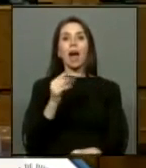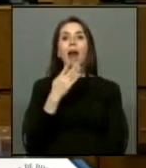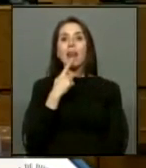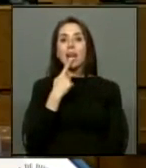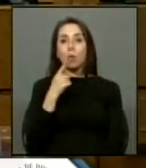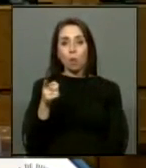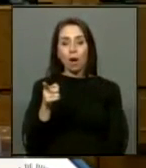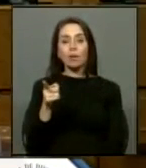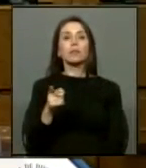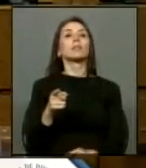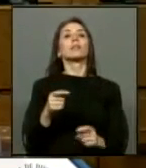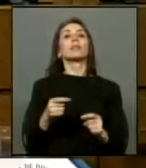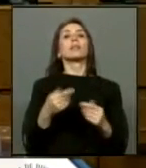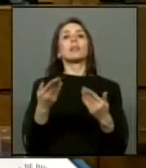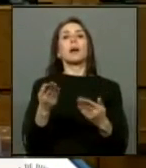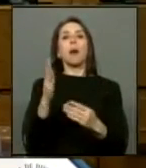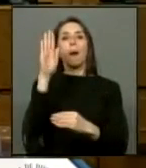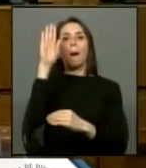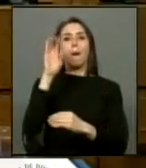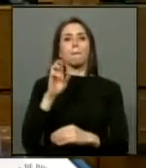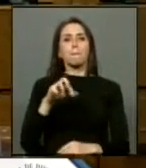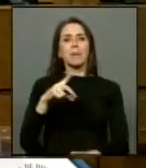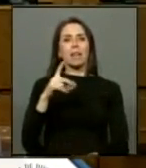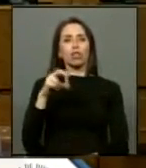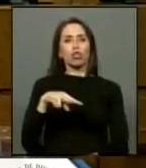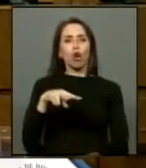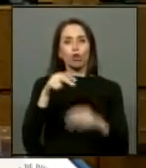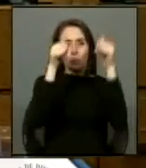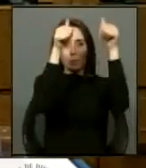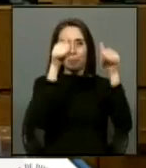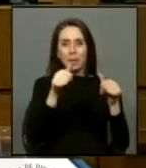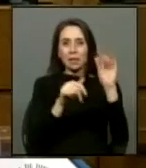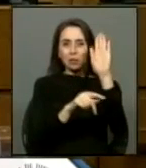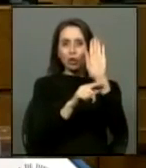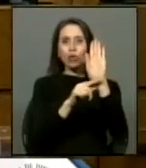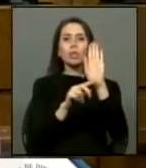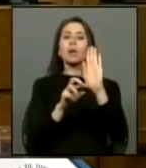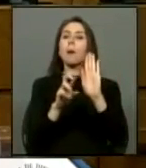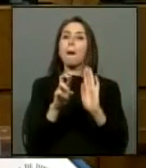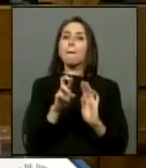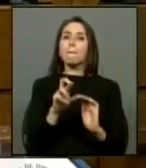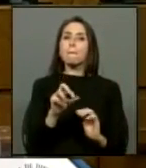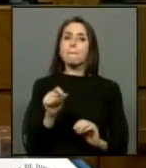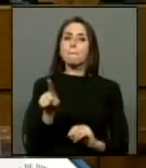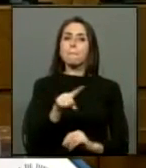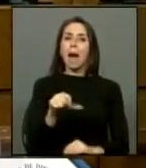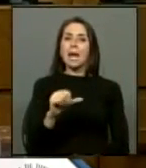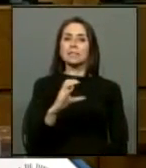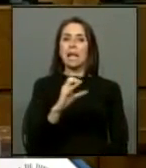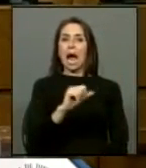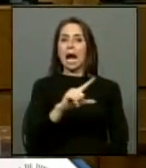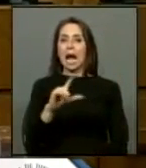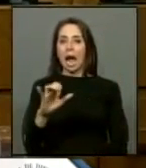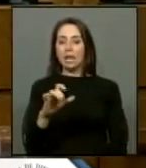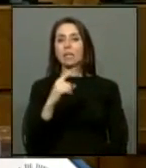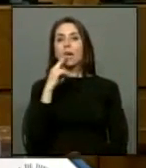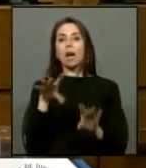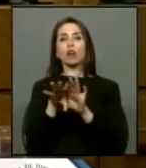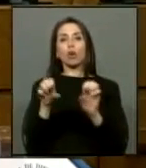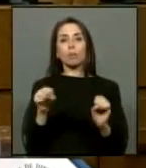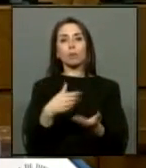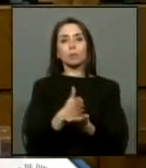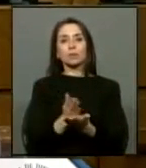Esto es la entrega de pendones y pasacalles, y además todo el apoyo logístico que le había prometido a este